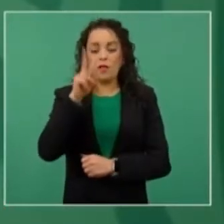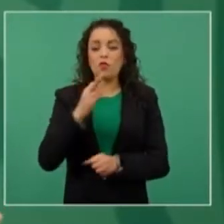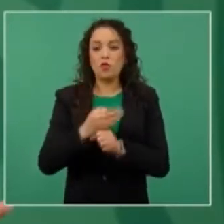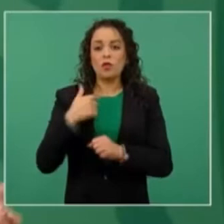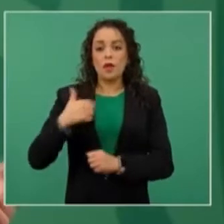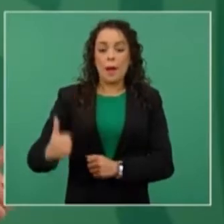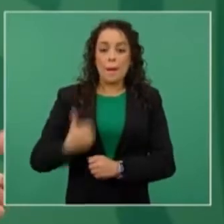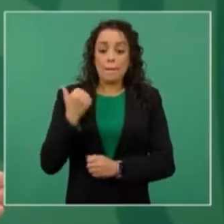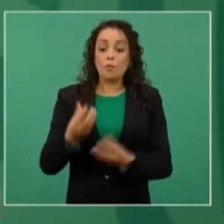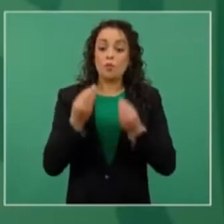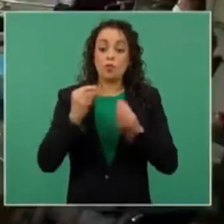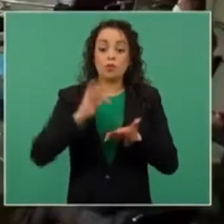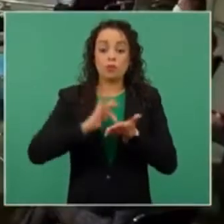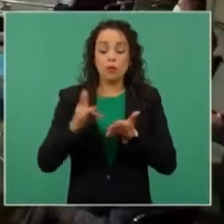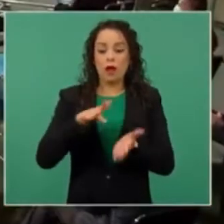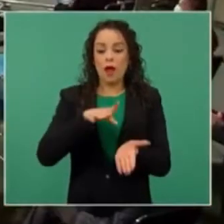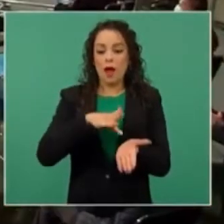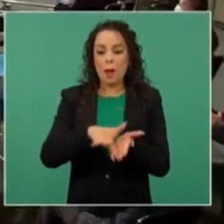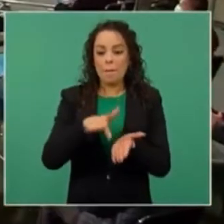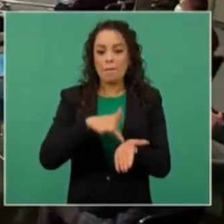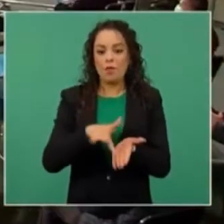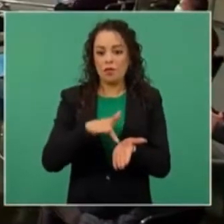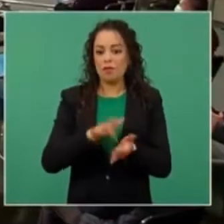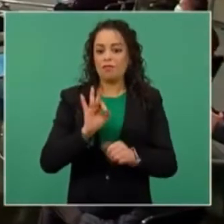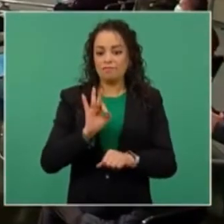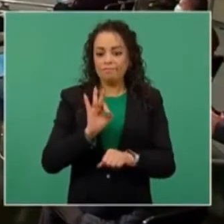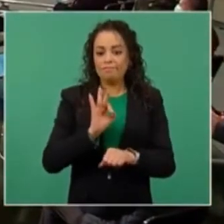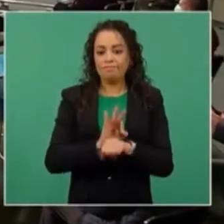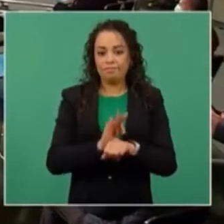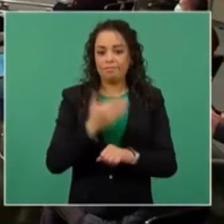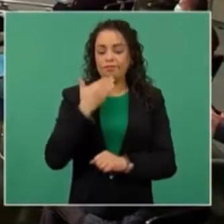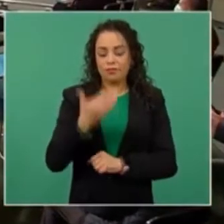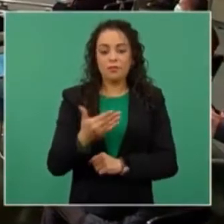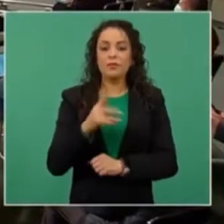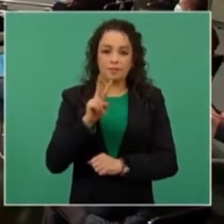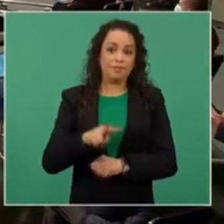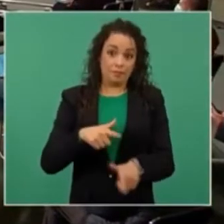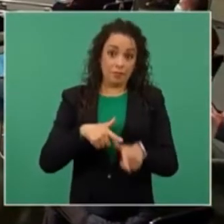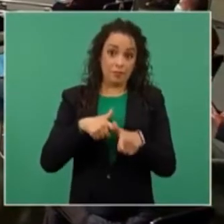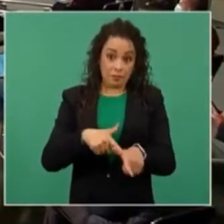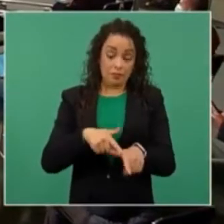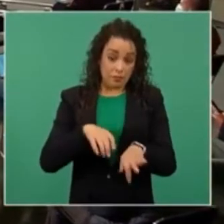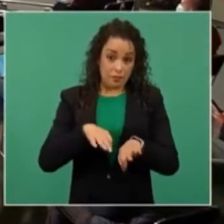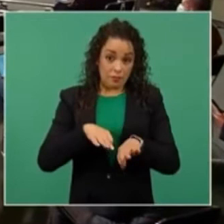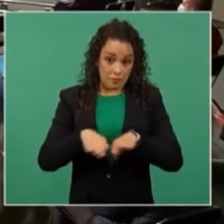por su respaldo y vamos a seguir trabajando. En hay muchas